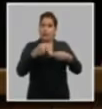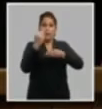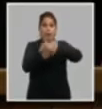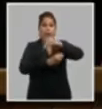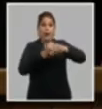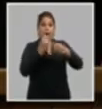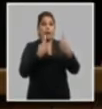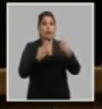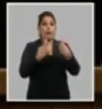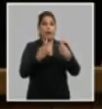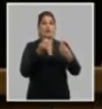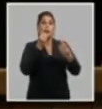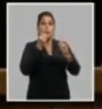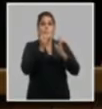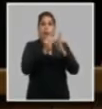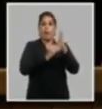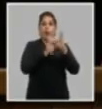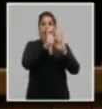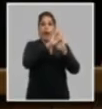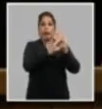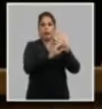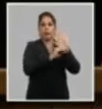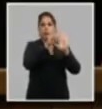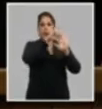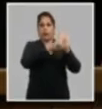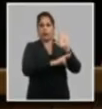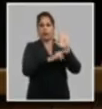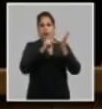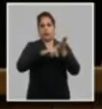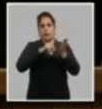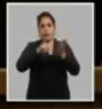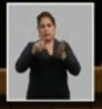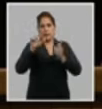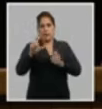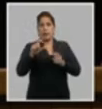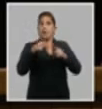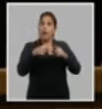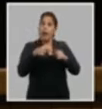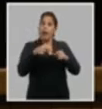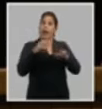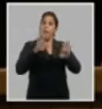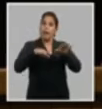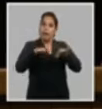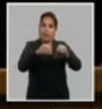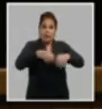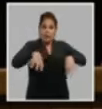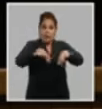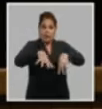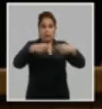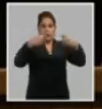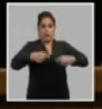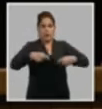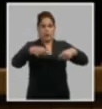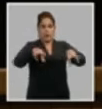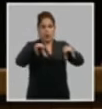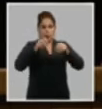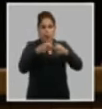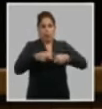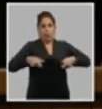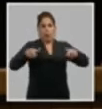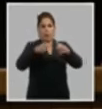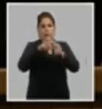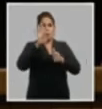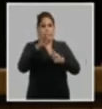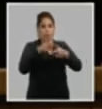modificaciones que se requieran a los estatutos y reglamentos del partido para atemperarlo a las decisiones adoptadas en este